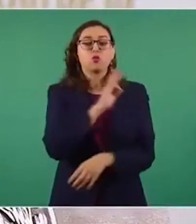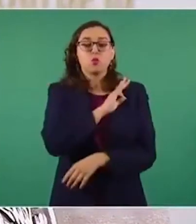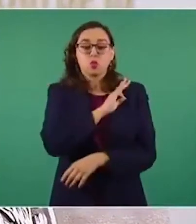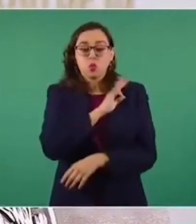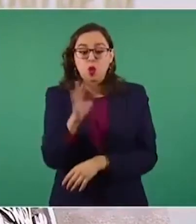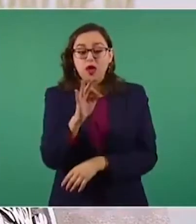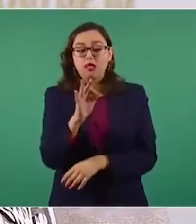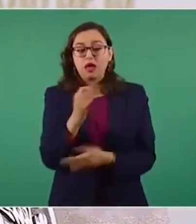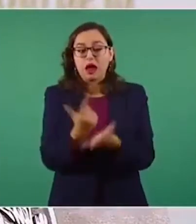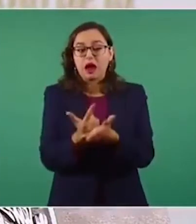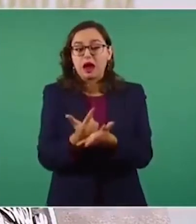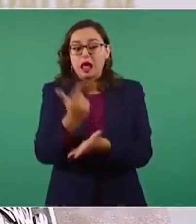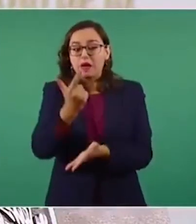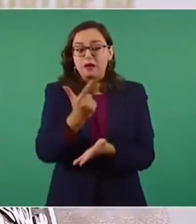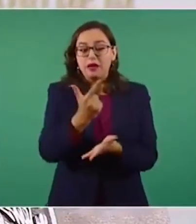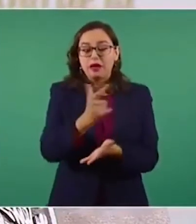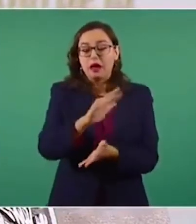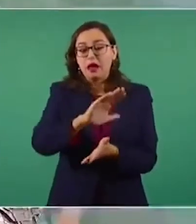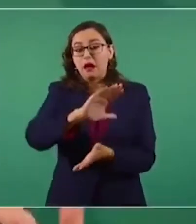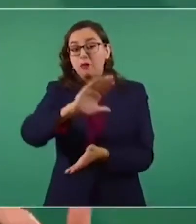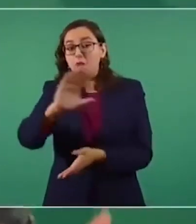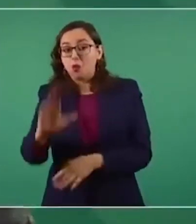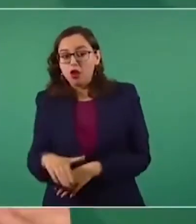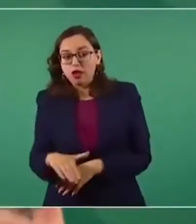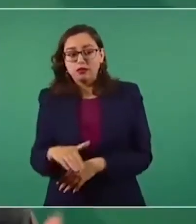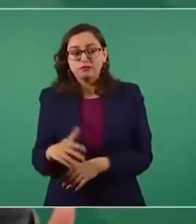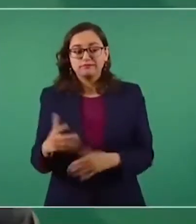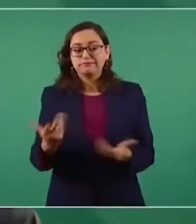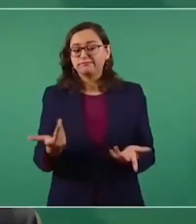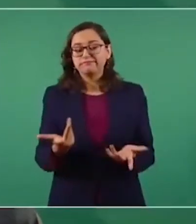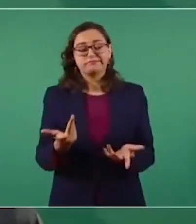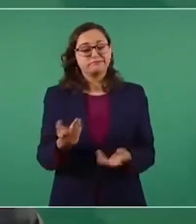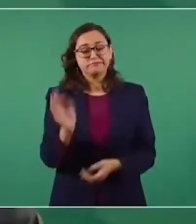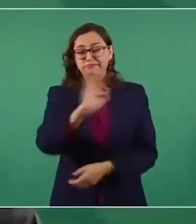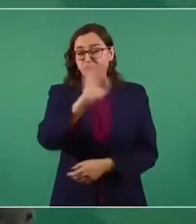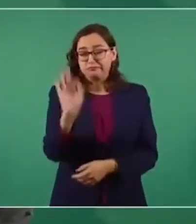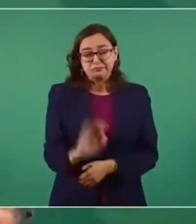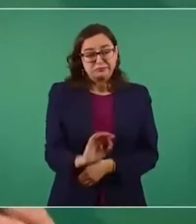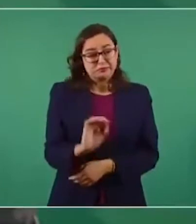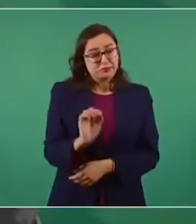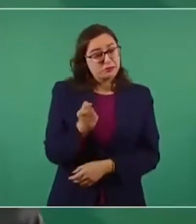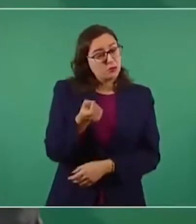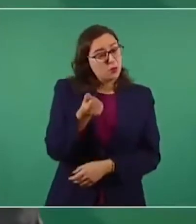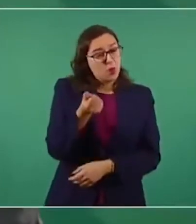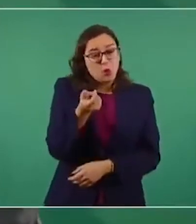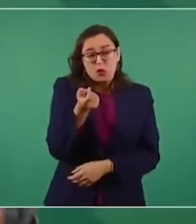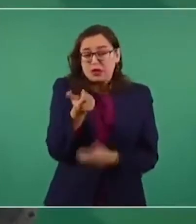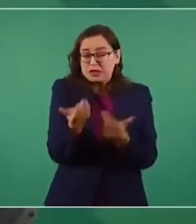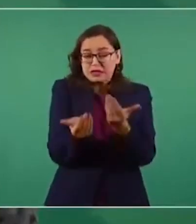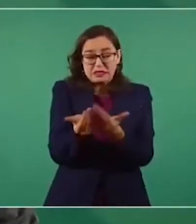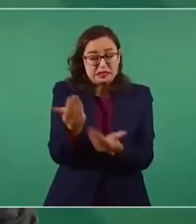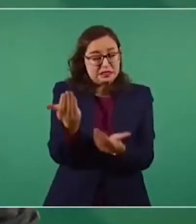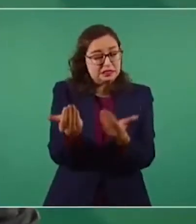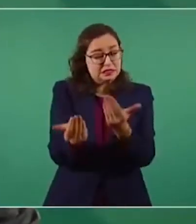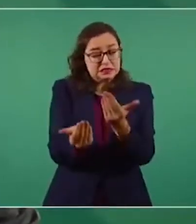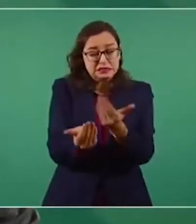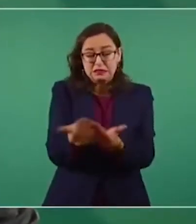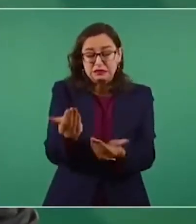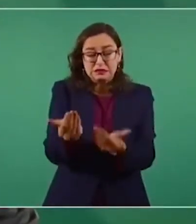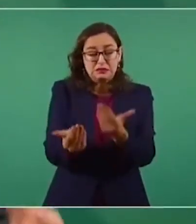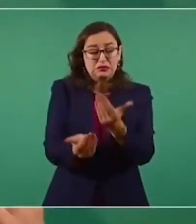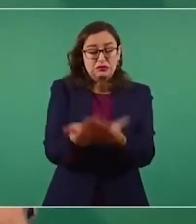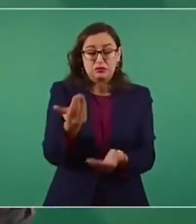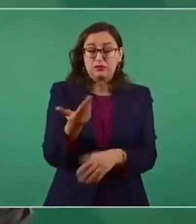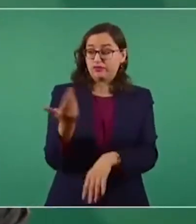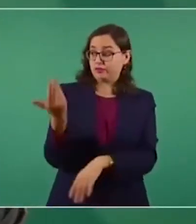grave. Y ya hemos identificado que el riesgo es muy, muy, muy bajo. Hace unas pocas semanas, en respuesta a una